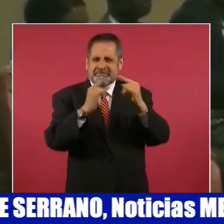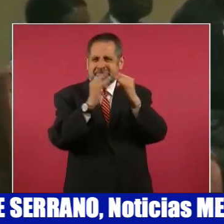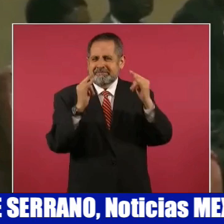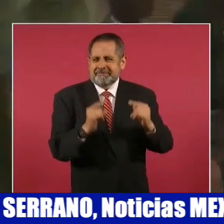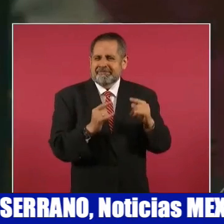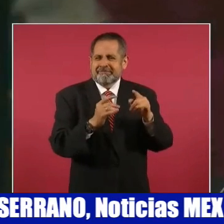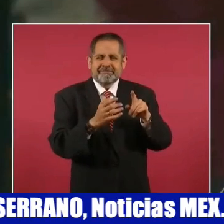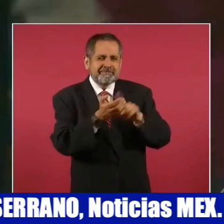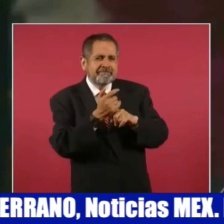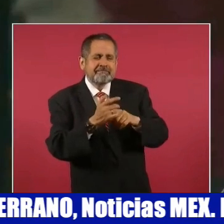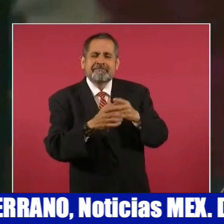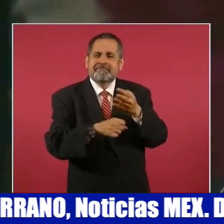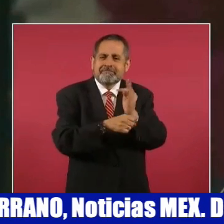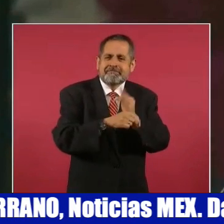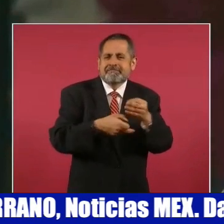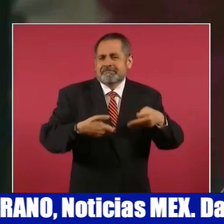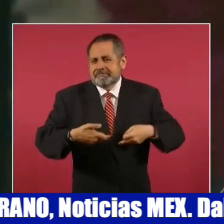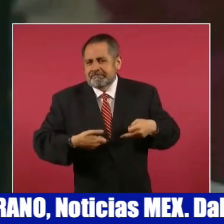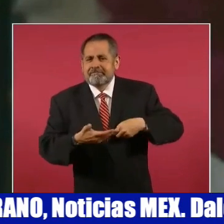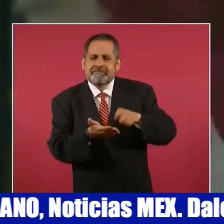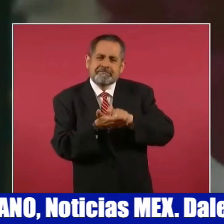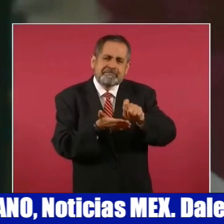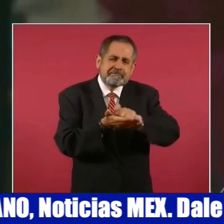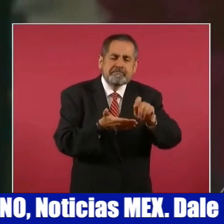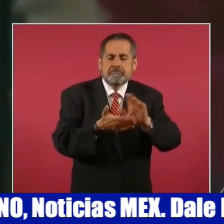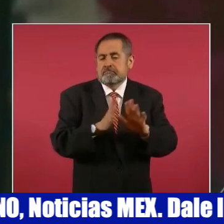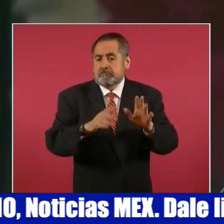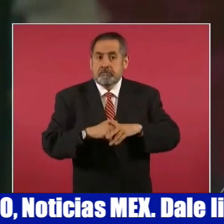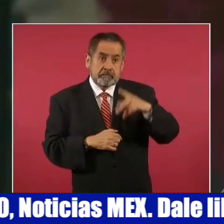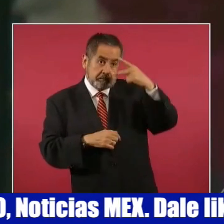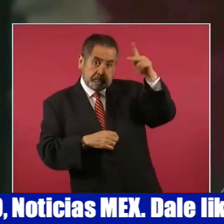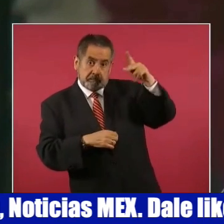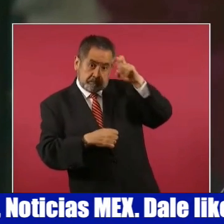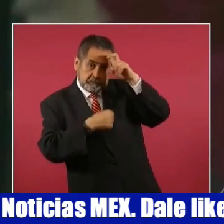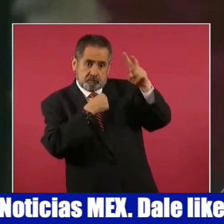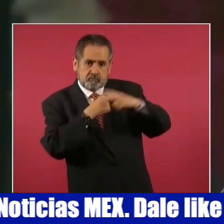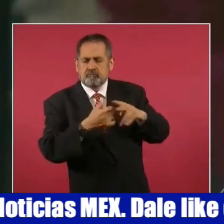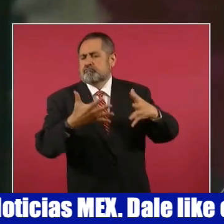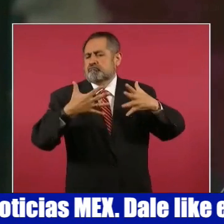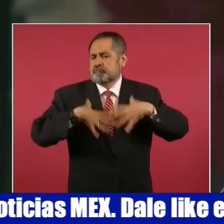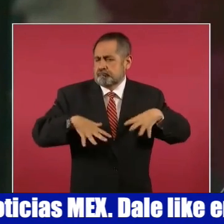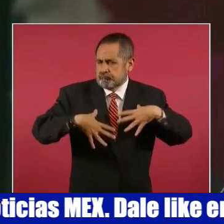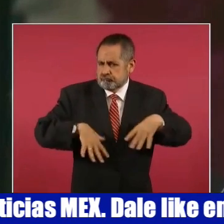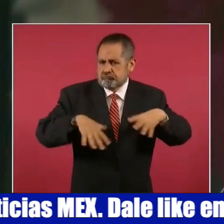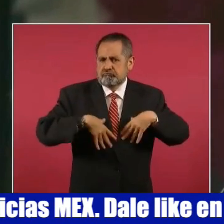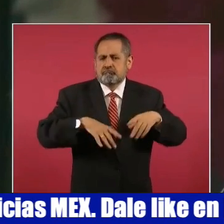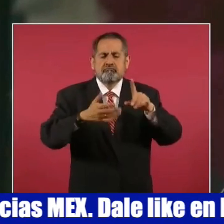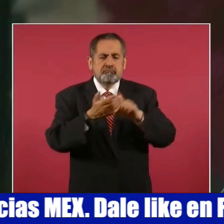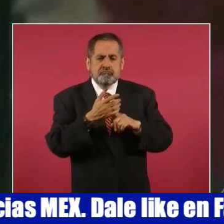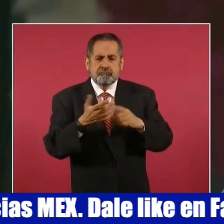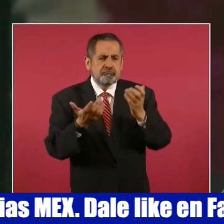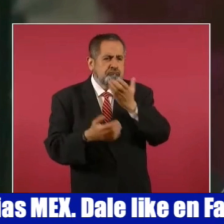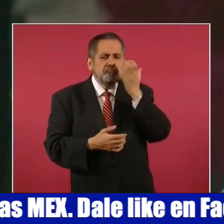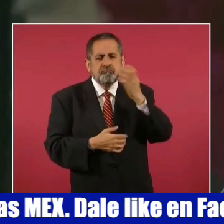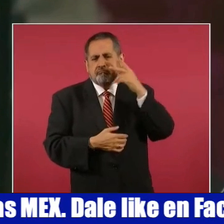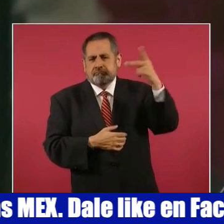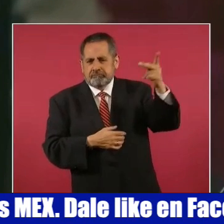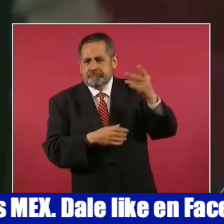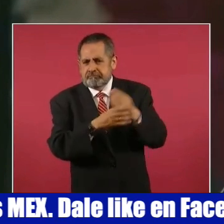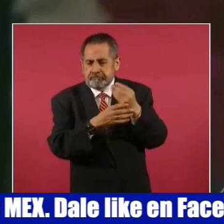en revistas y publicaciones europeas, la vestimenta y rituales,